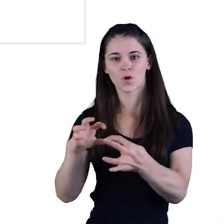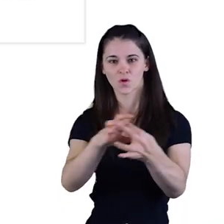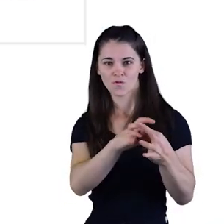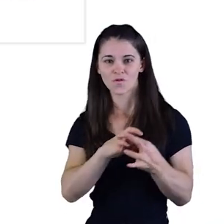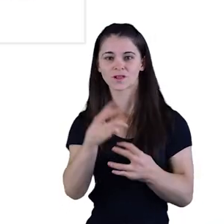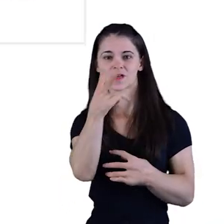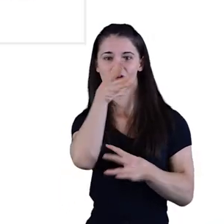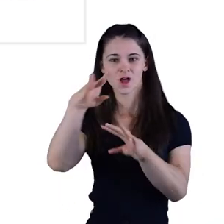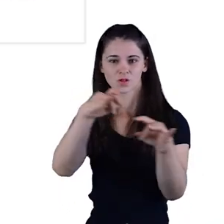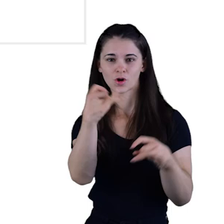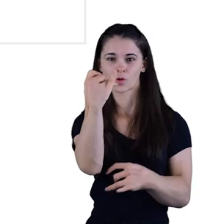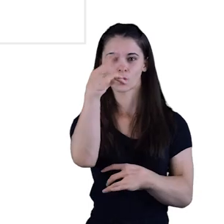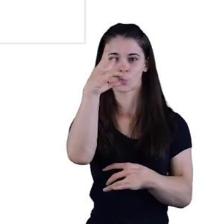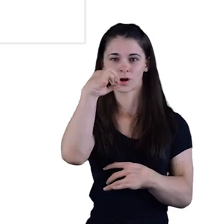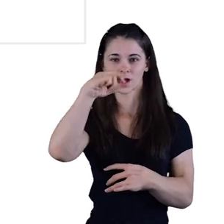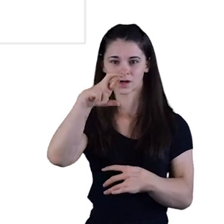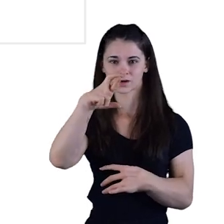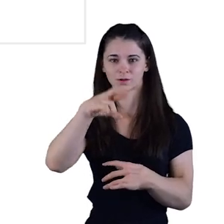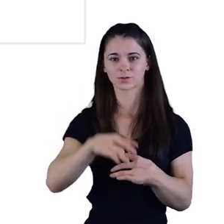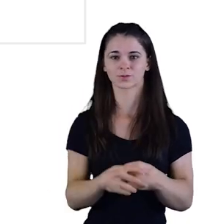Confederación Hidrográfica del JUCAR ESAMINADO ESAMINADO